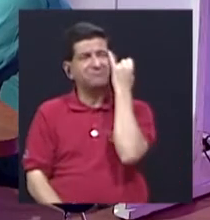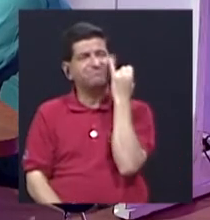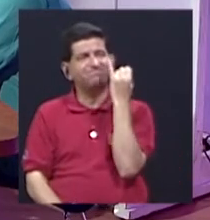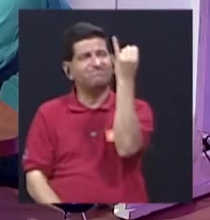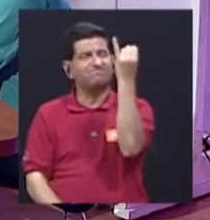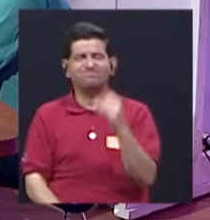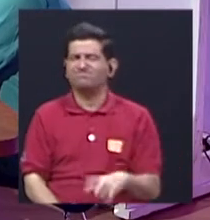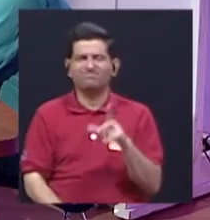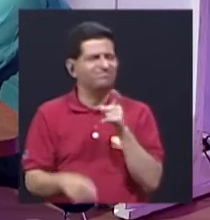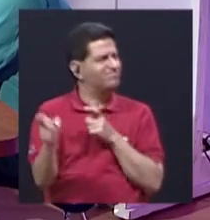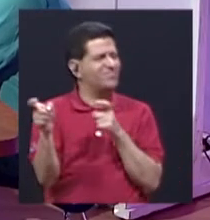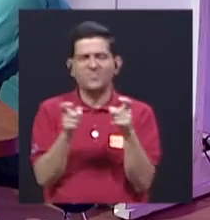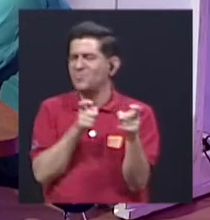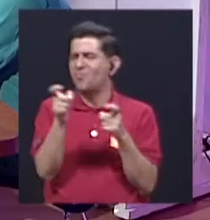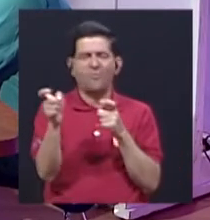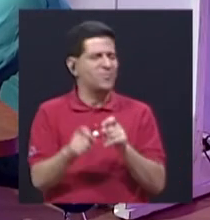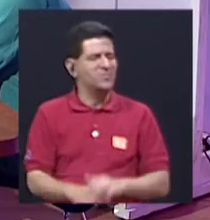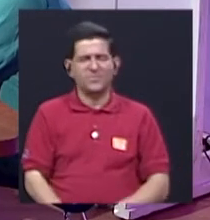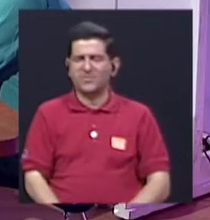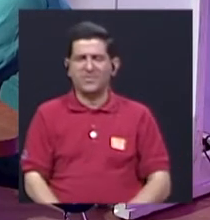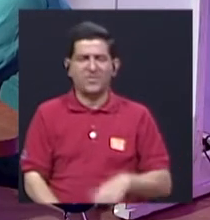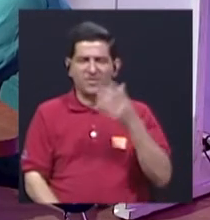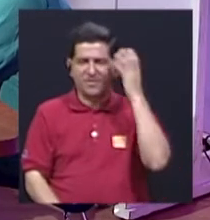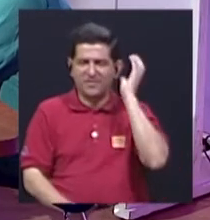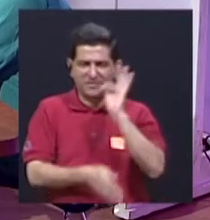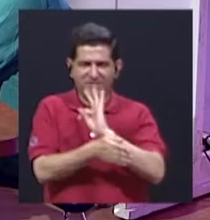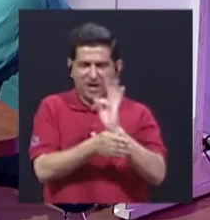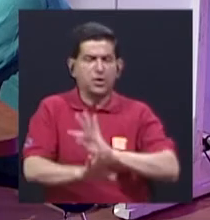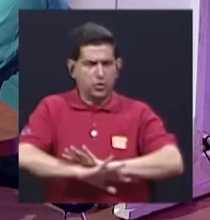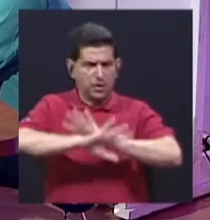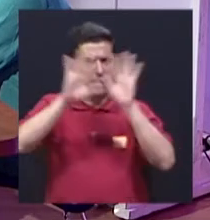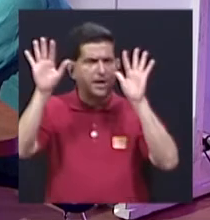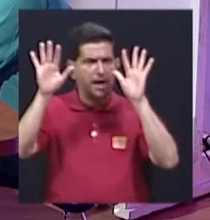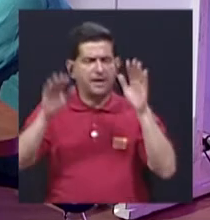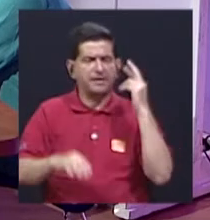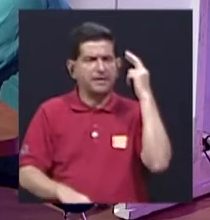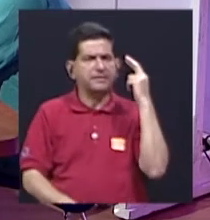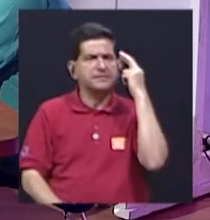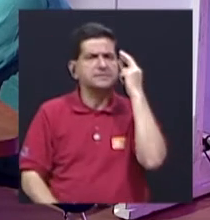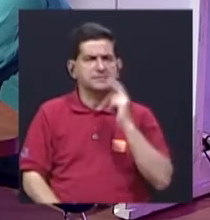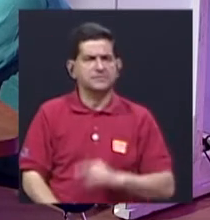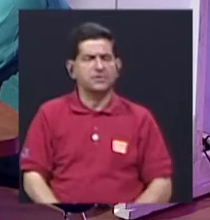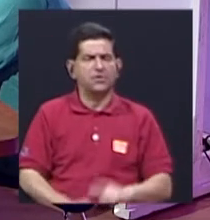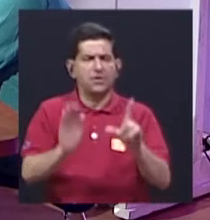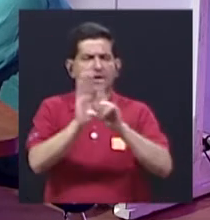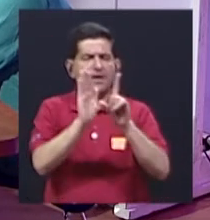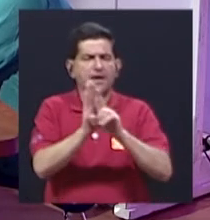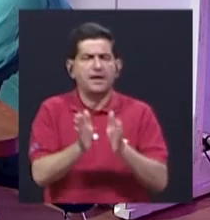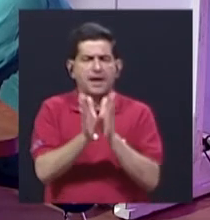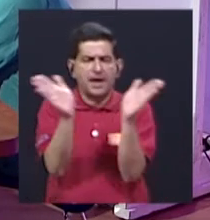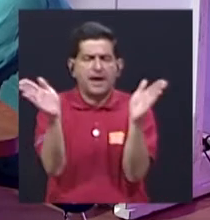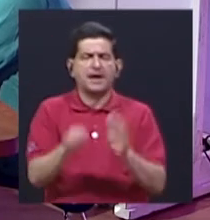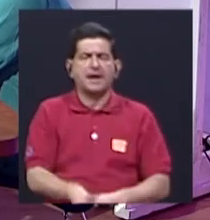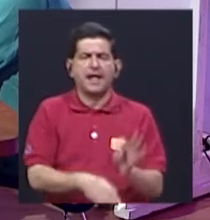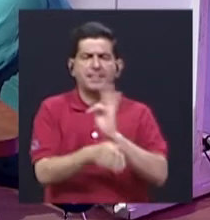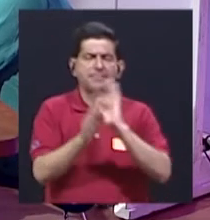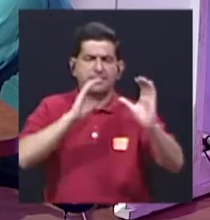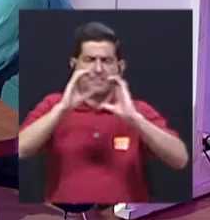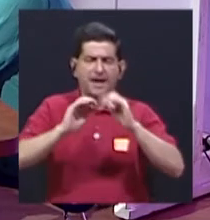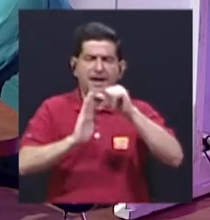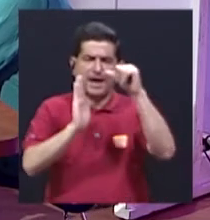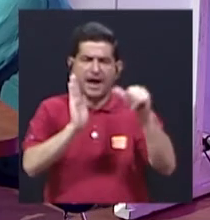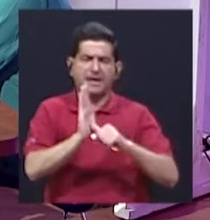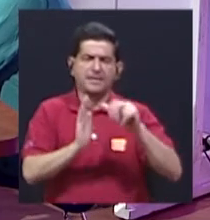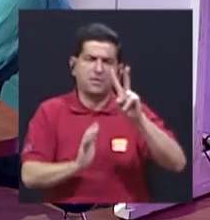la de no regular sobre radio y televisión. Y muy claro está porque en la Ley General de Telecomunicaciones, en su